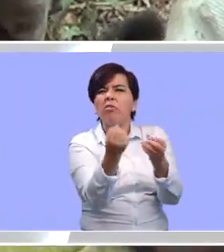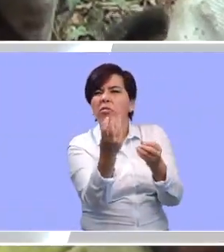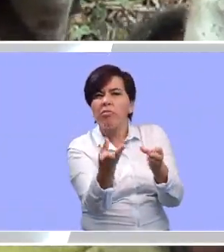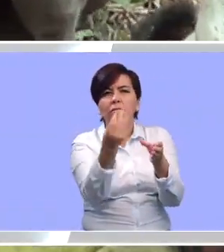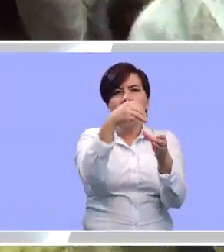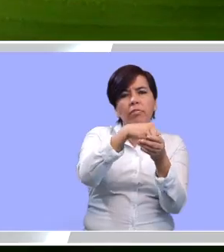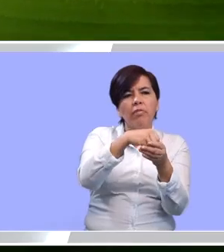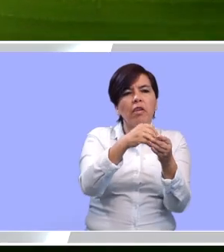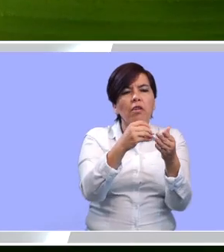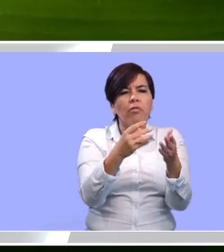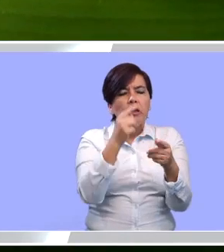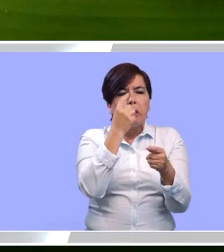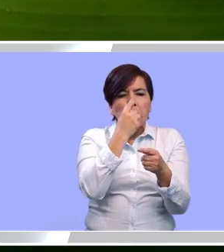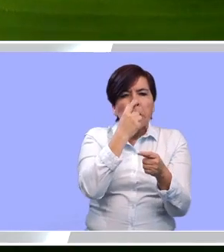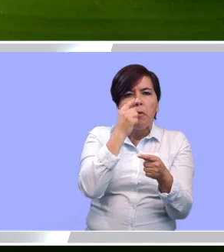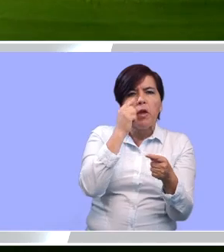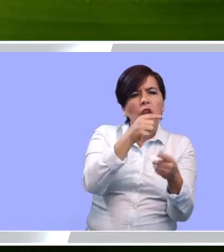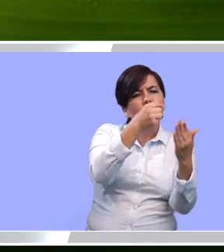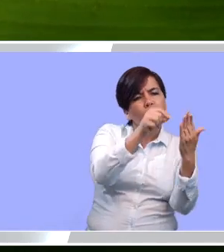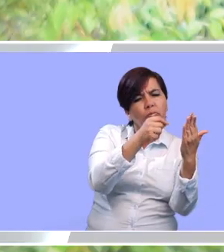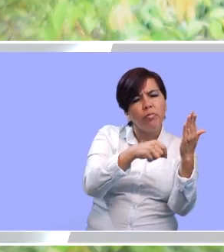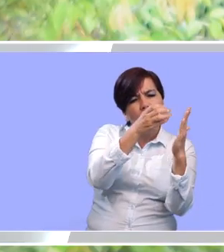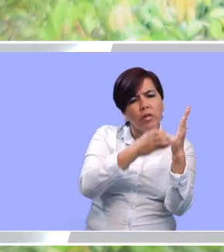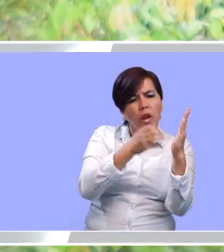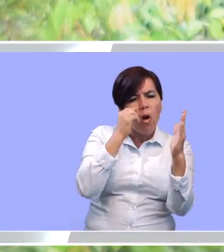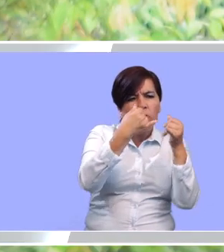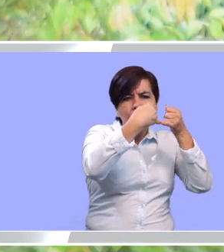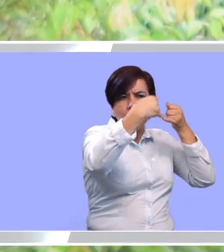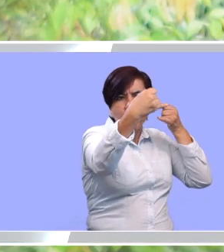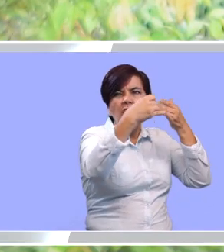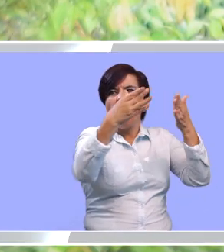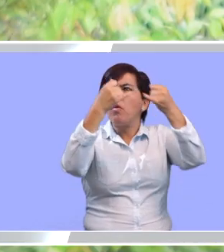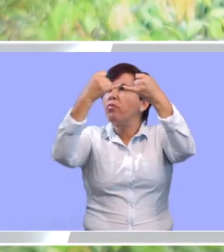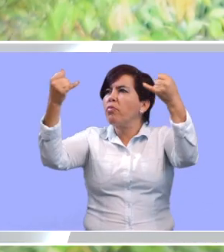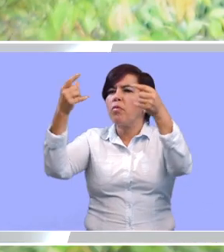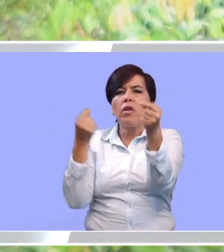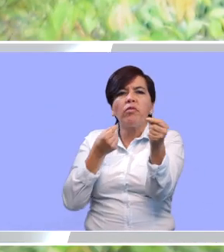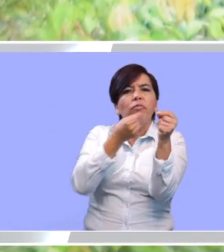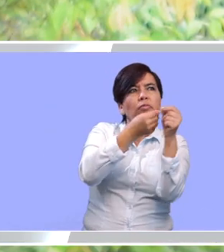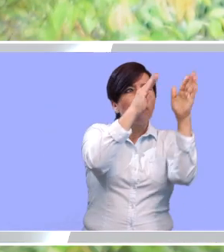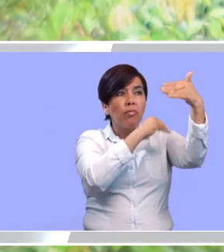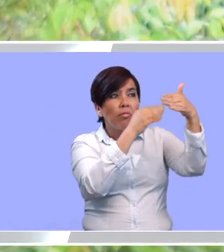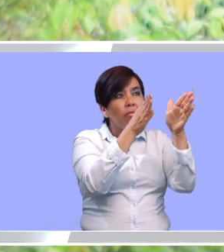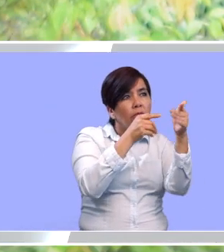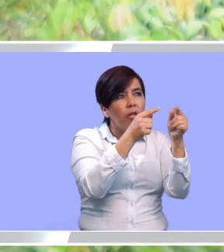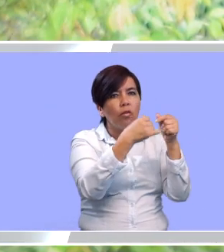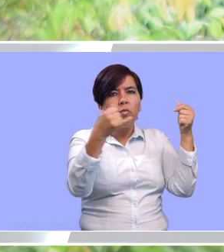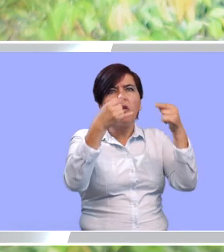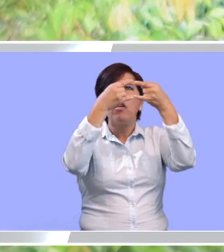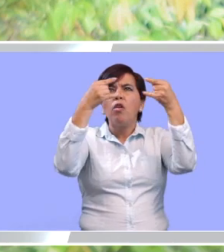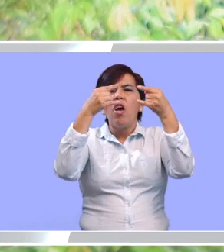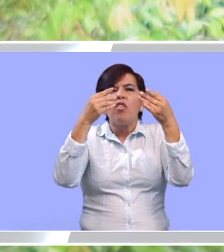gente y ver cómo es el trazado de la línea, dónde es el punto más cercano de la